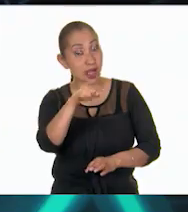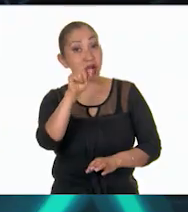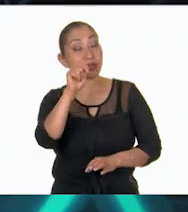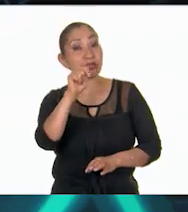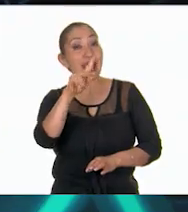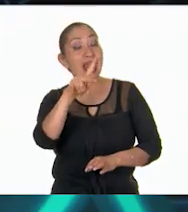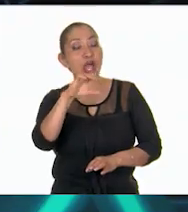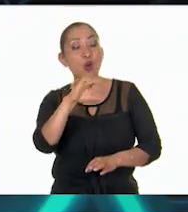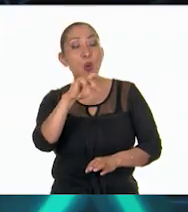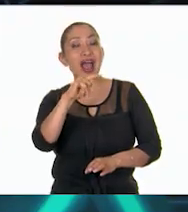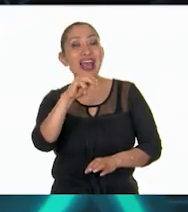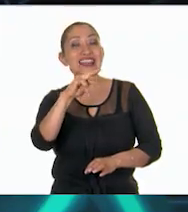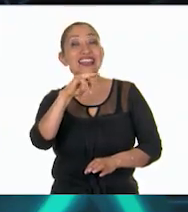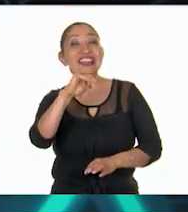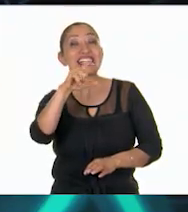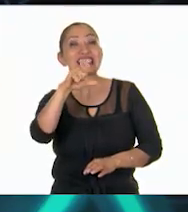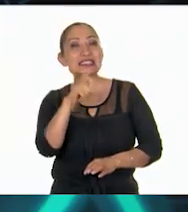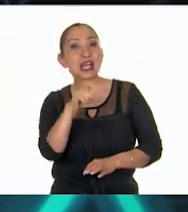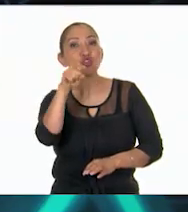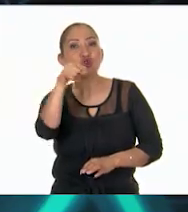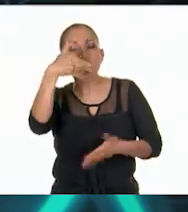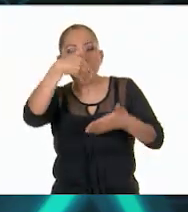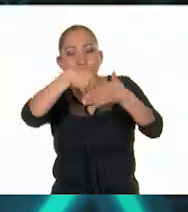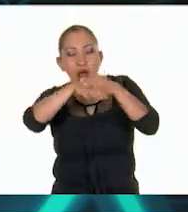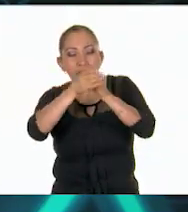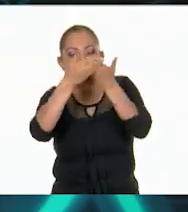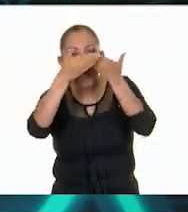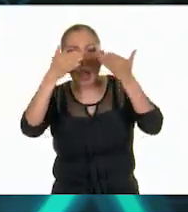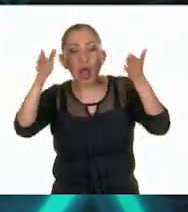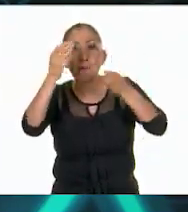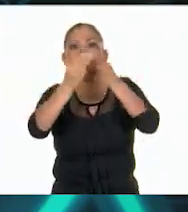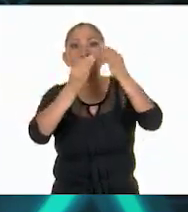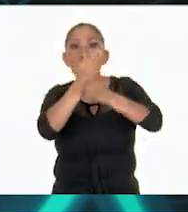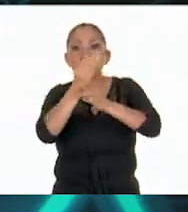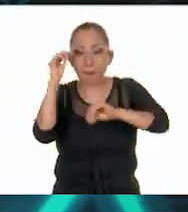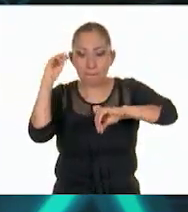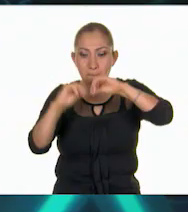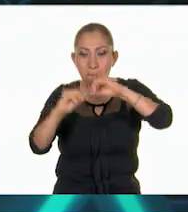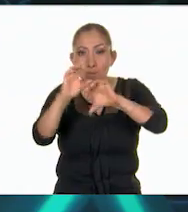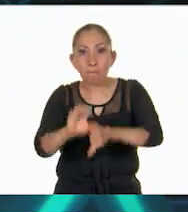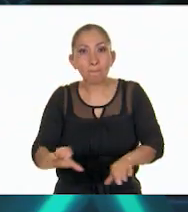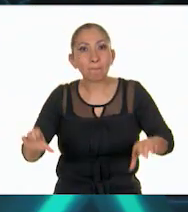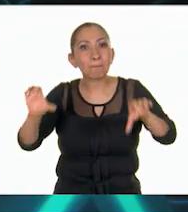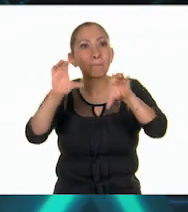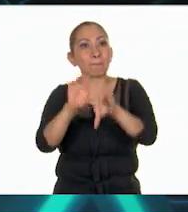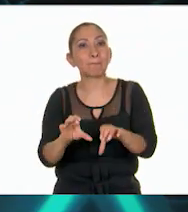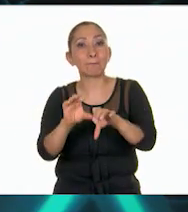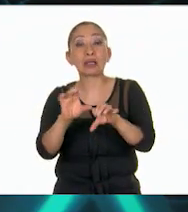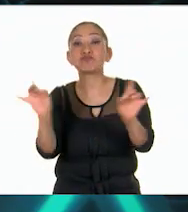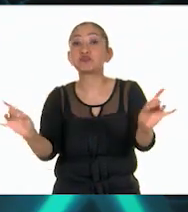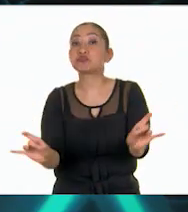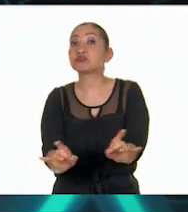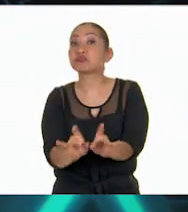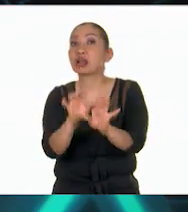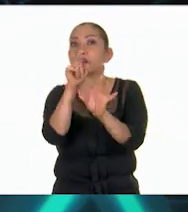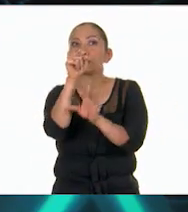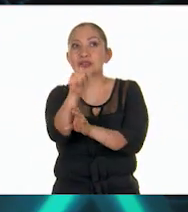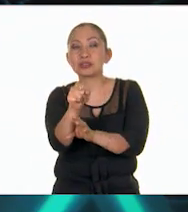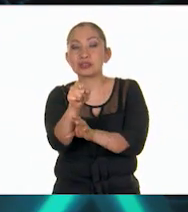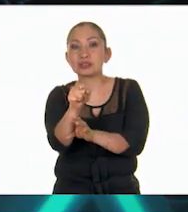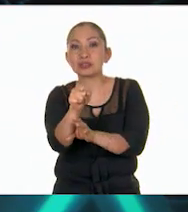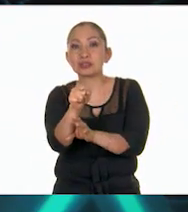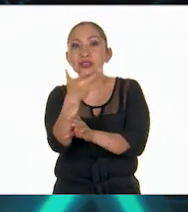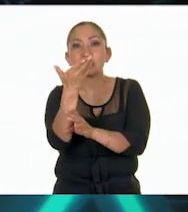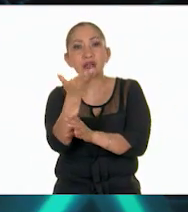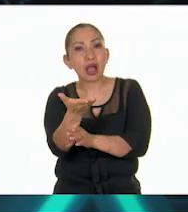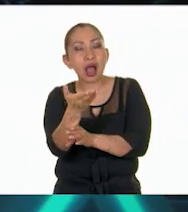Telequantrix vas a comenzar a adentrarte en el mundo de la programación. Y si por alguna razón te